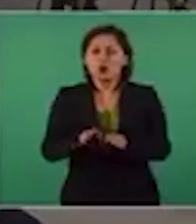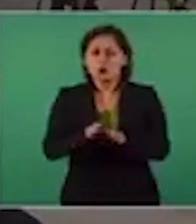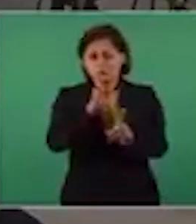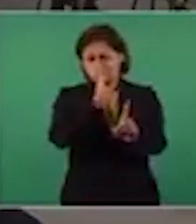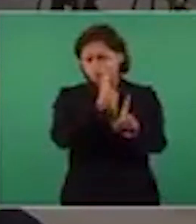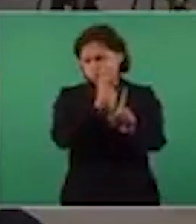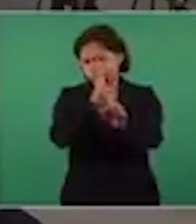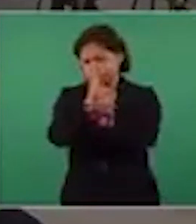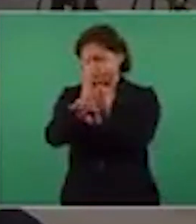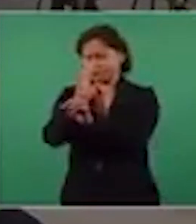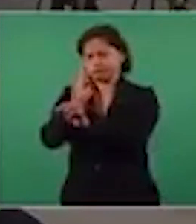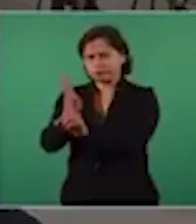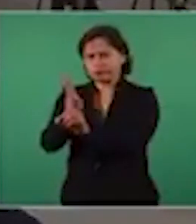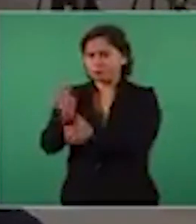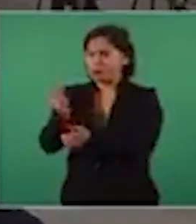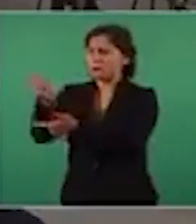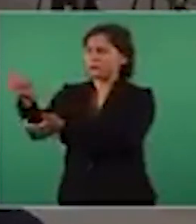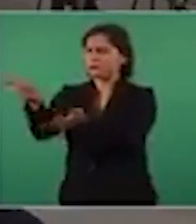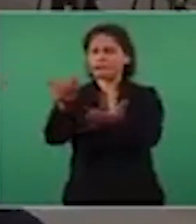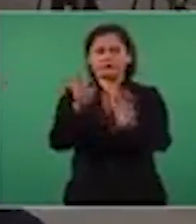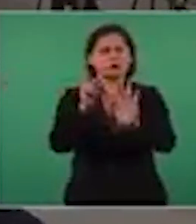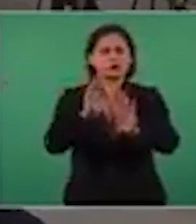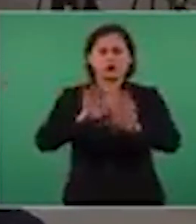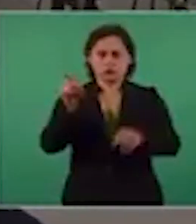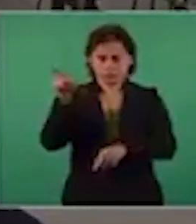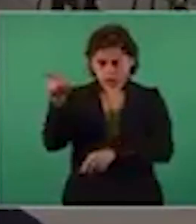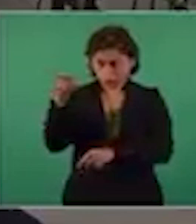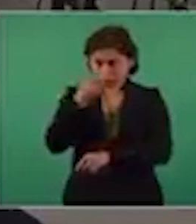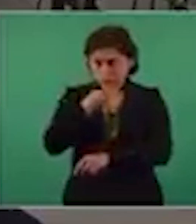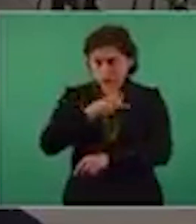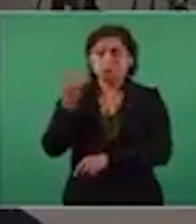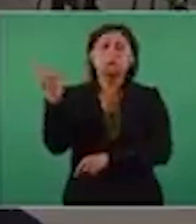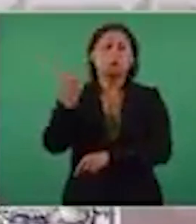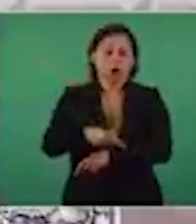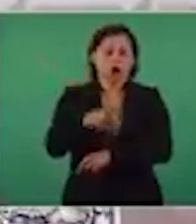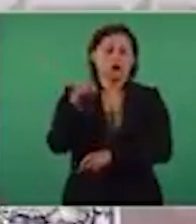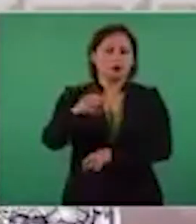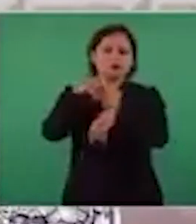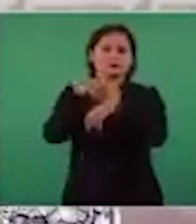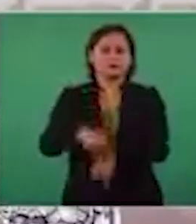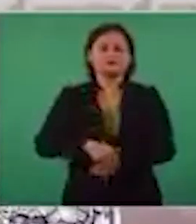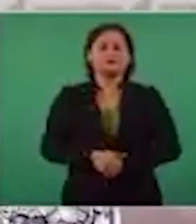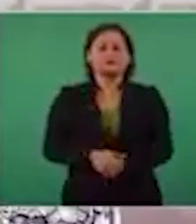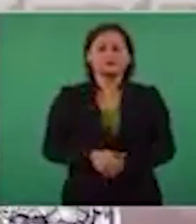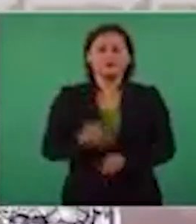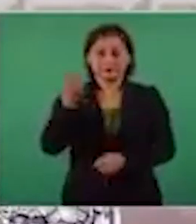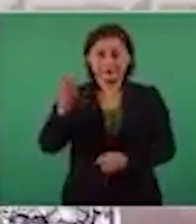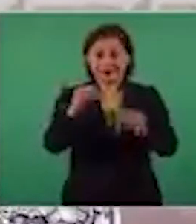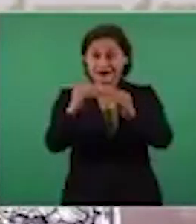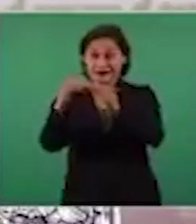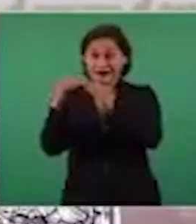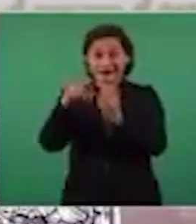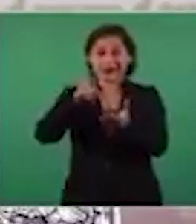intermediario, como fueron sus indicaciones. En 64 mil 513 viviendas de los tres